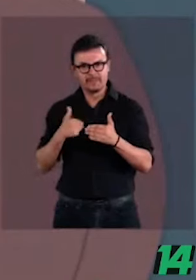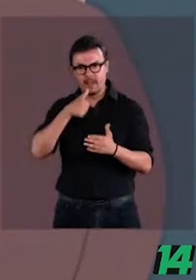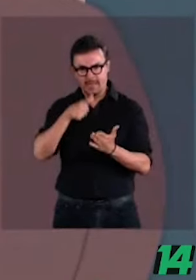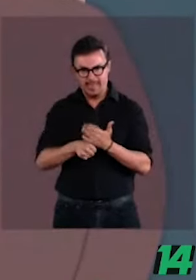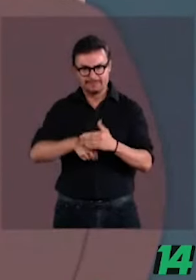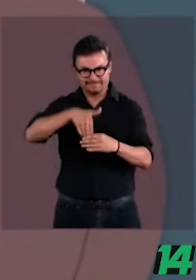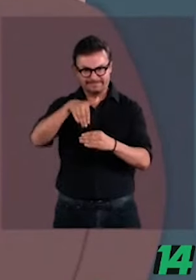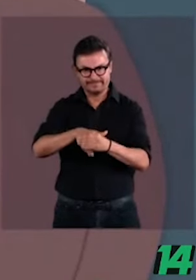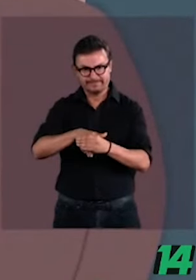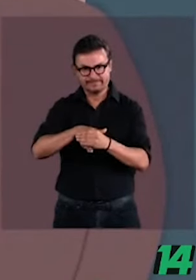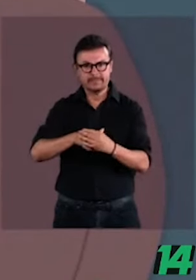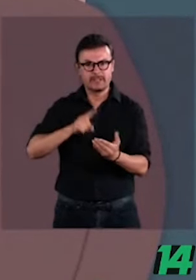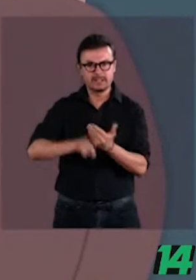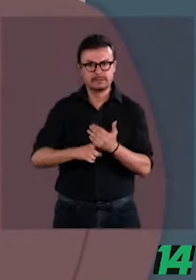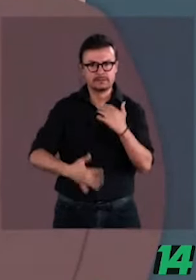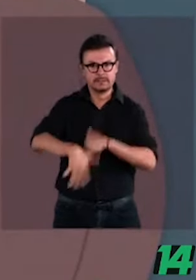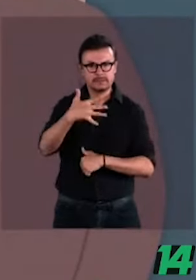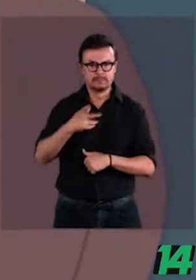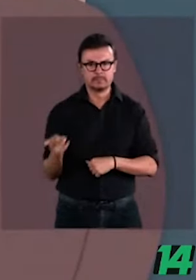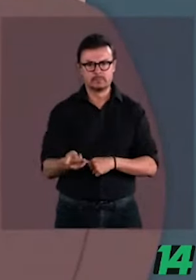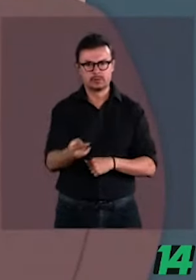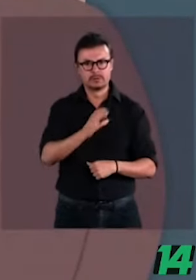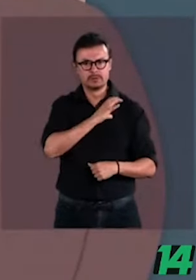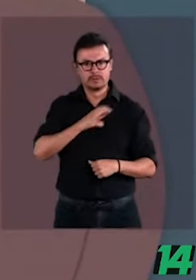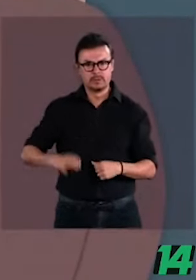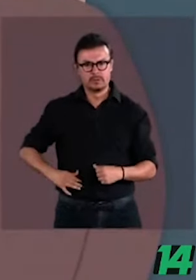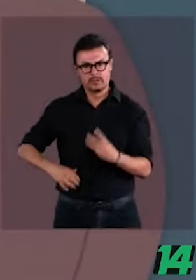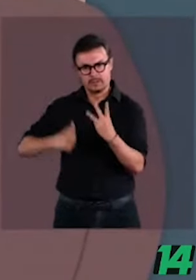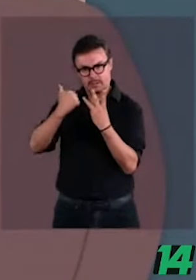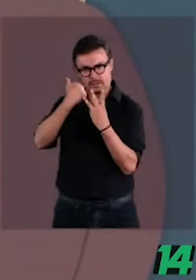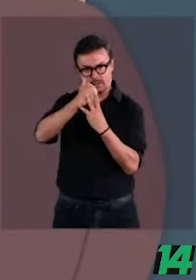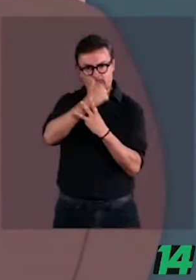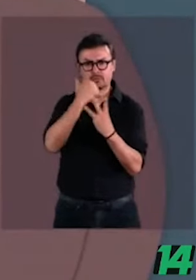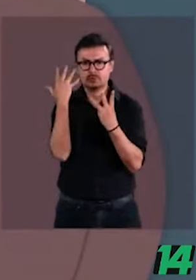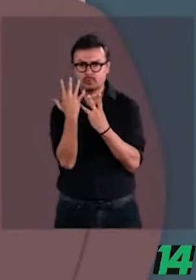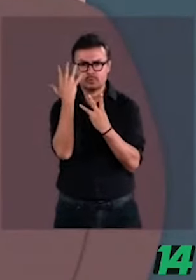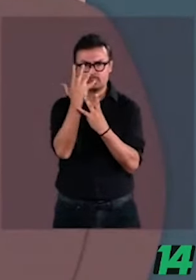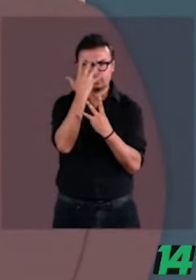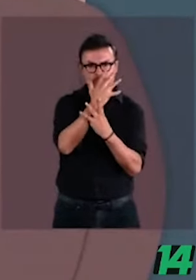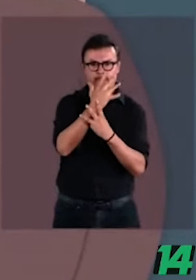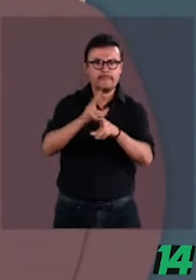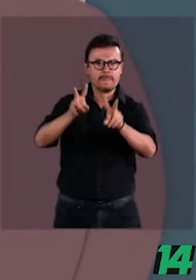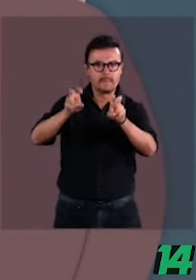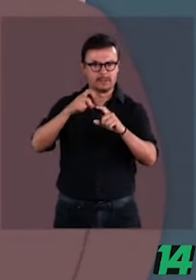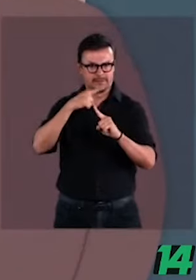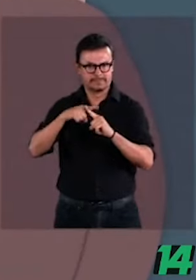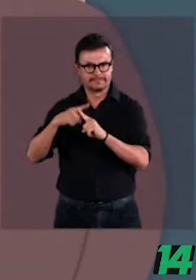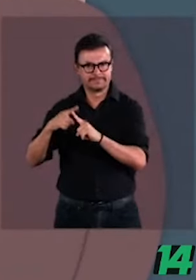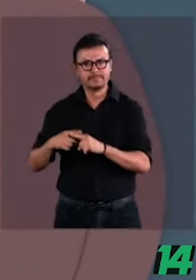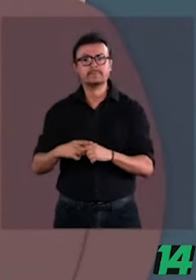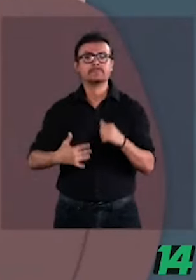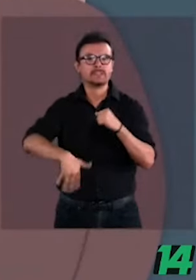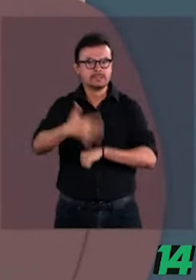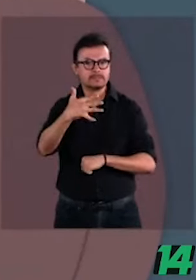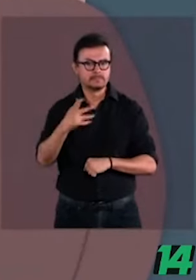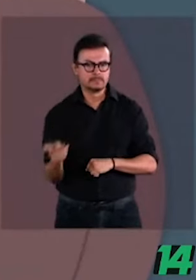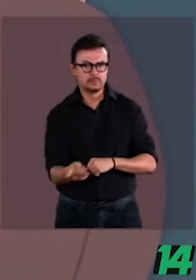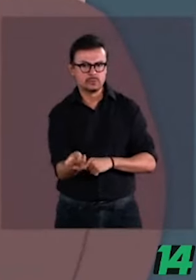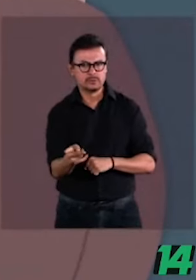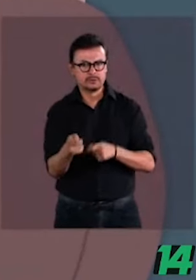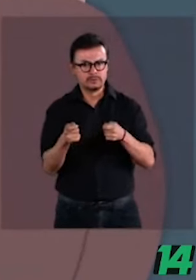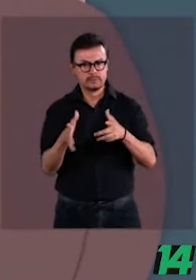cerrado 15 preguntas de cada una de las candidaturas, 5 por cada subtema. De estas 15 preguntas, las personas